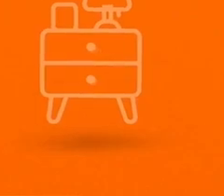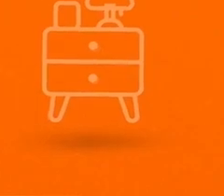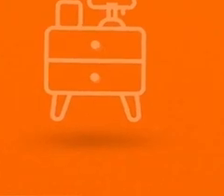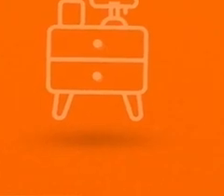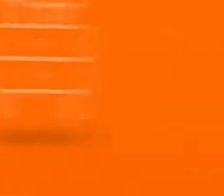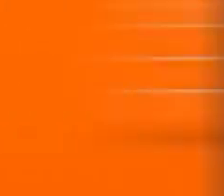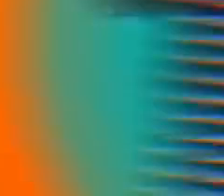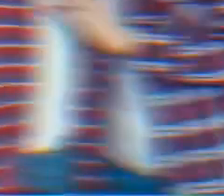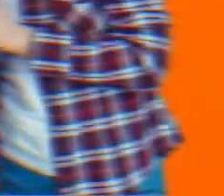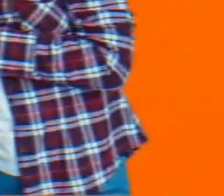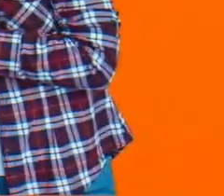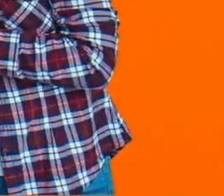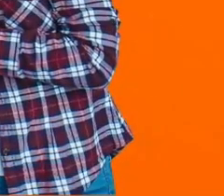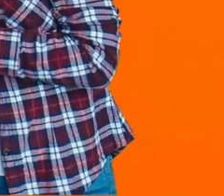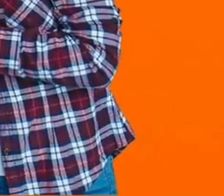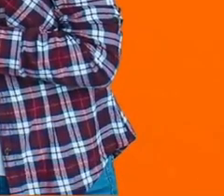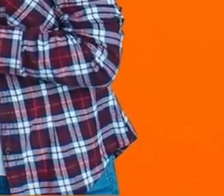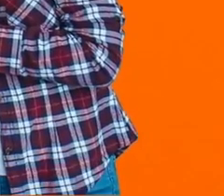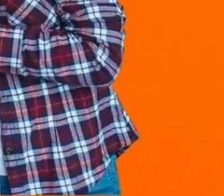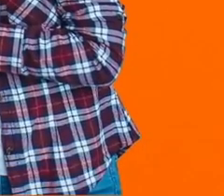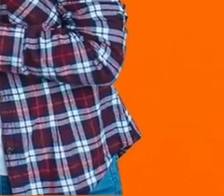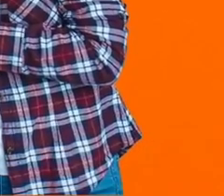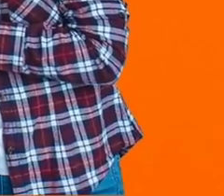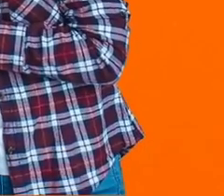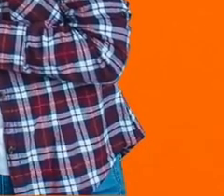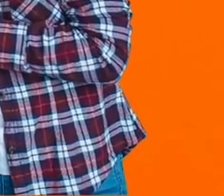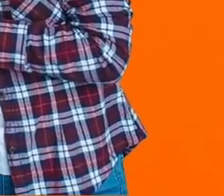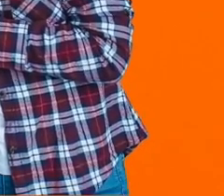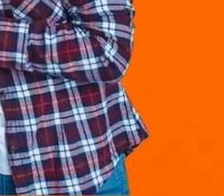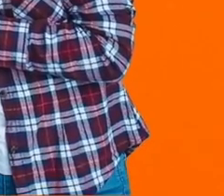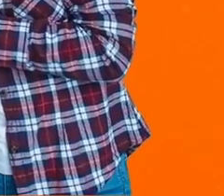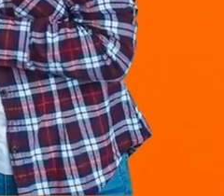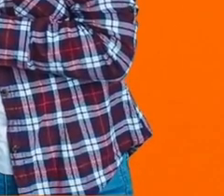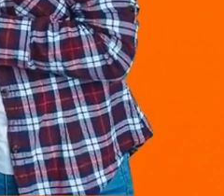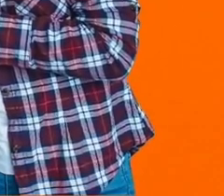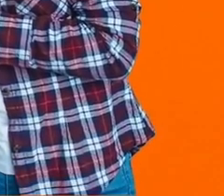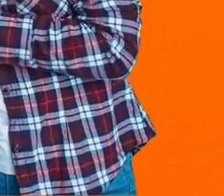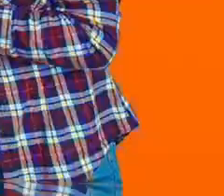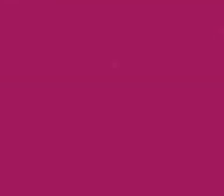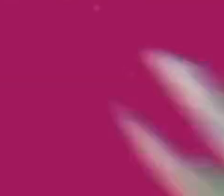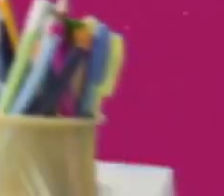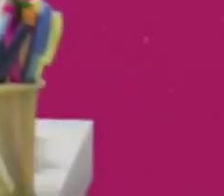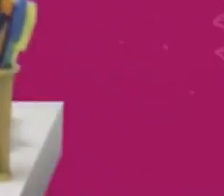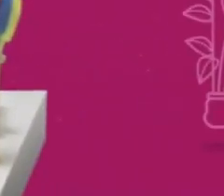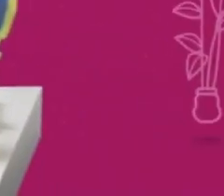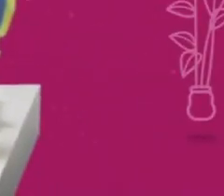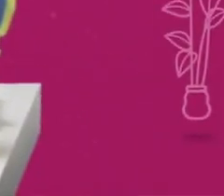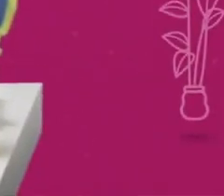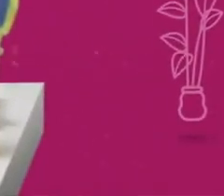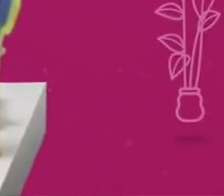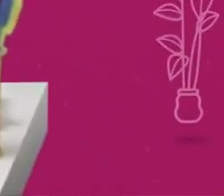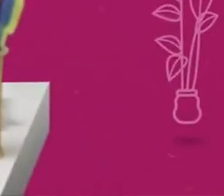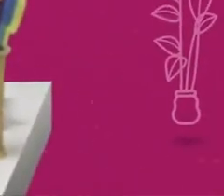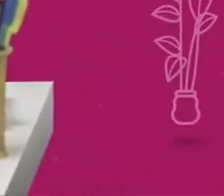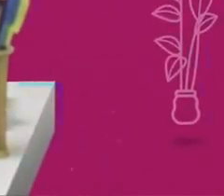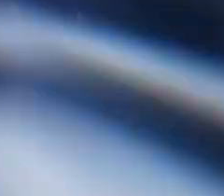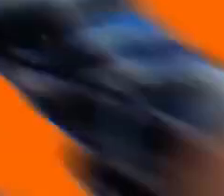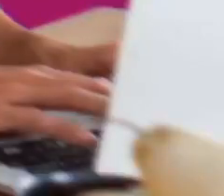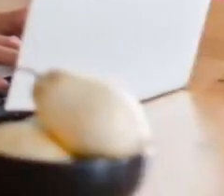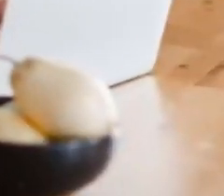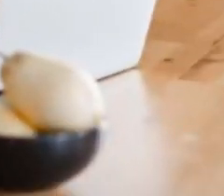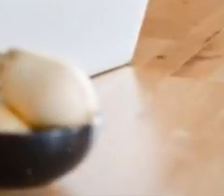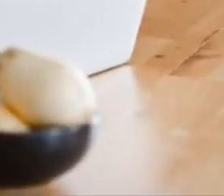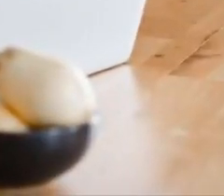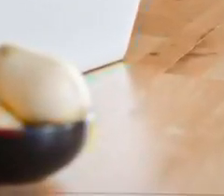su bolsillo, de los que sueñan con estrenar y no pagar más arriendo, de los que transformaron la alcoba en salón de clases,